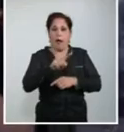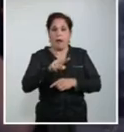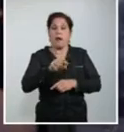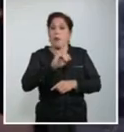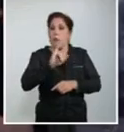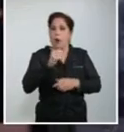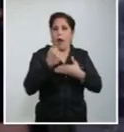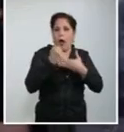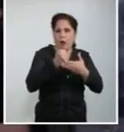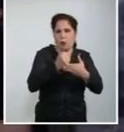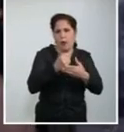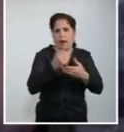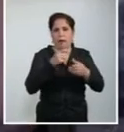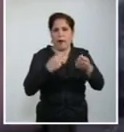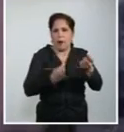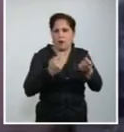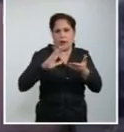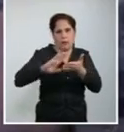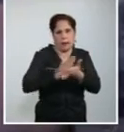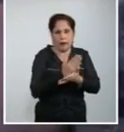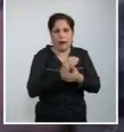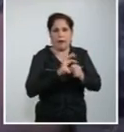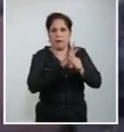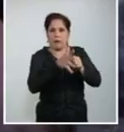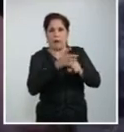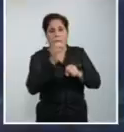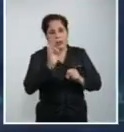esta nueva batalla que de seguro la revolución ganará.